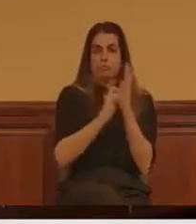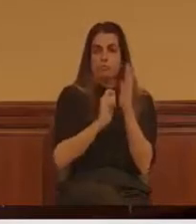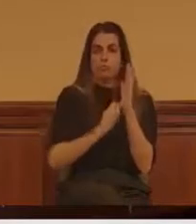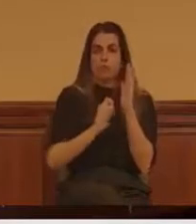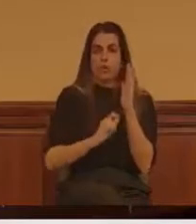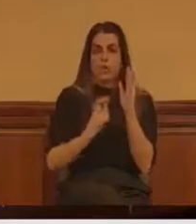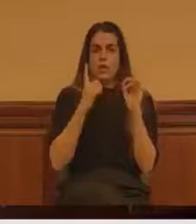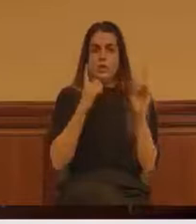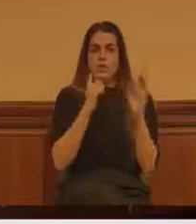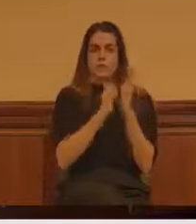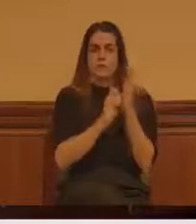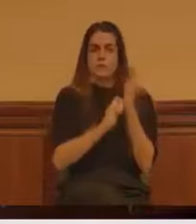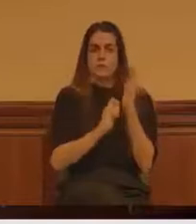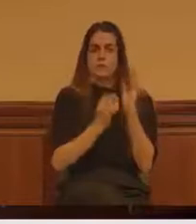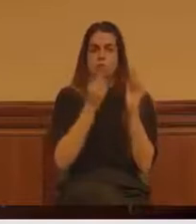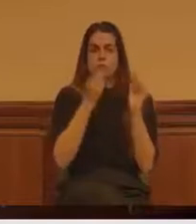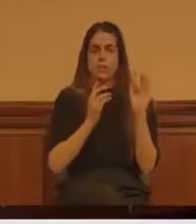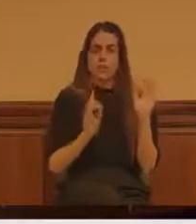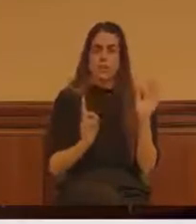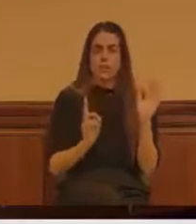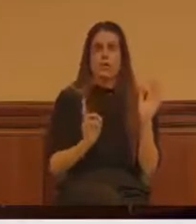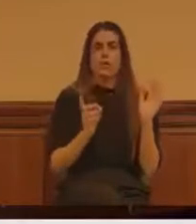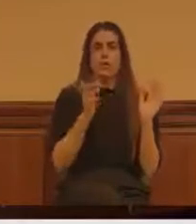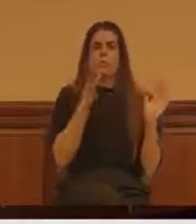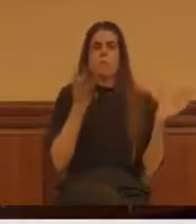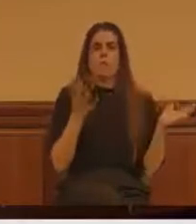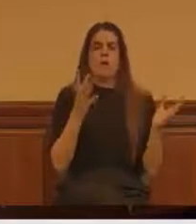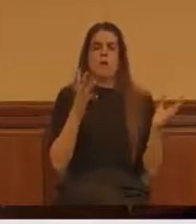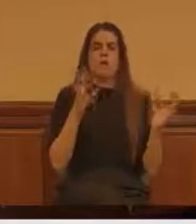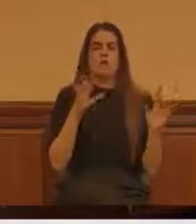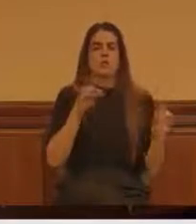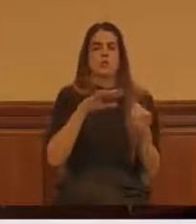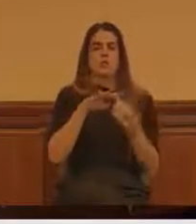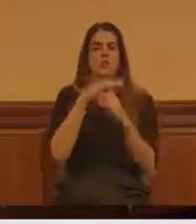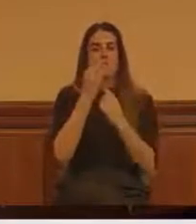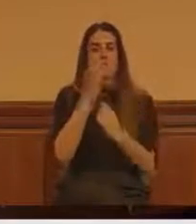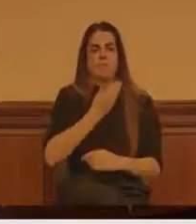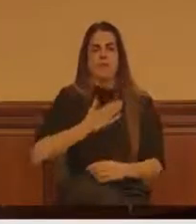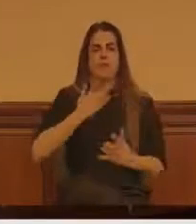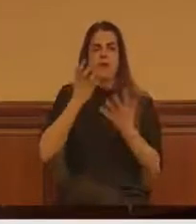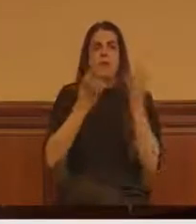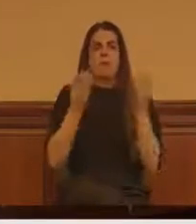reconocer que sí mejoró algo el bienestar animal.